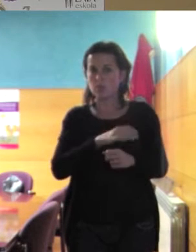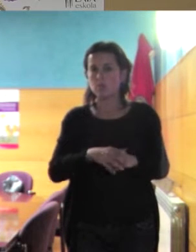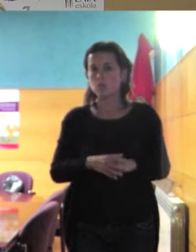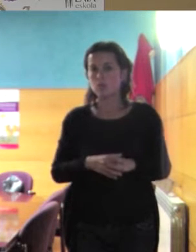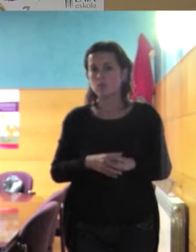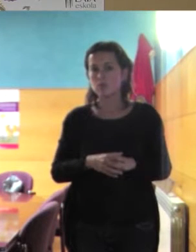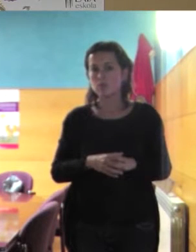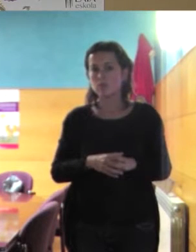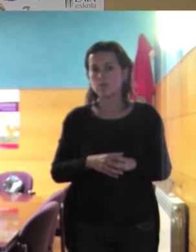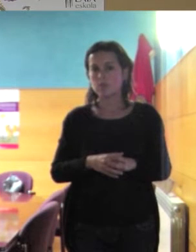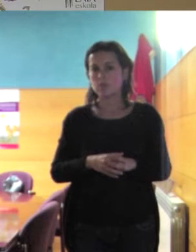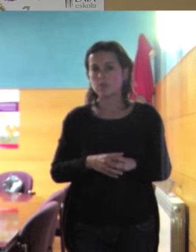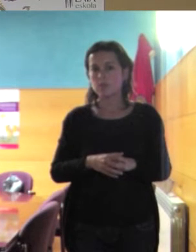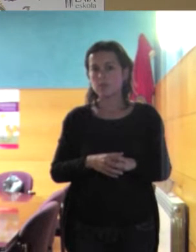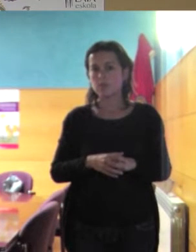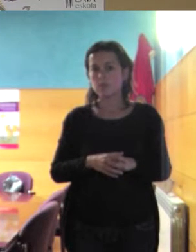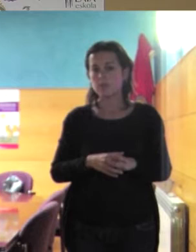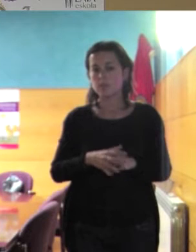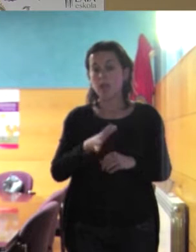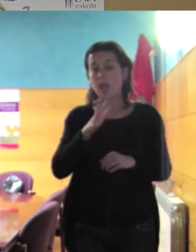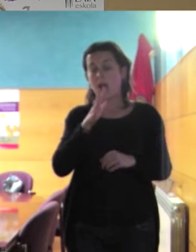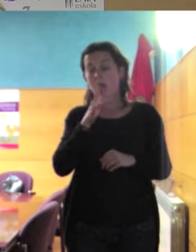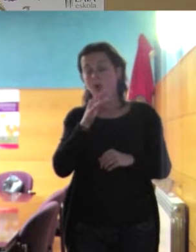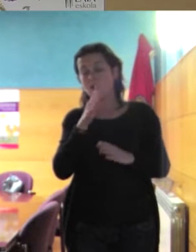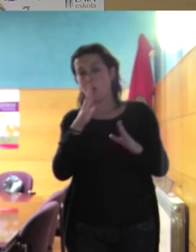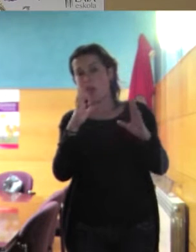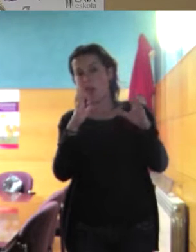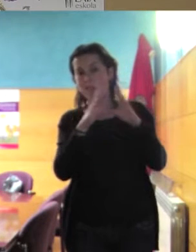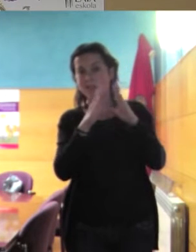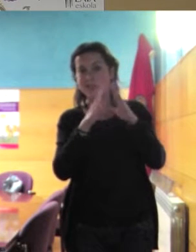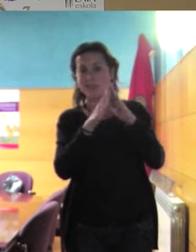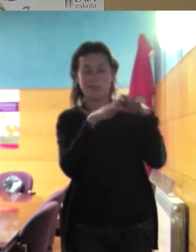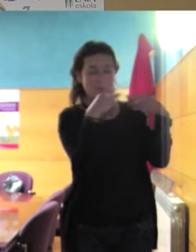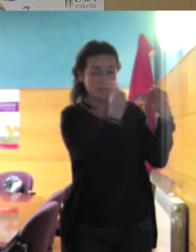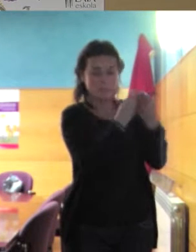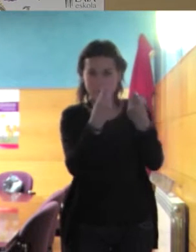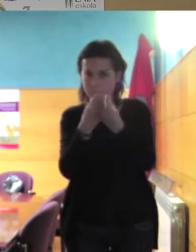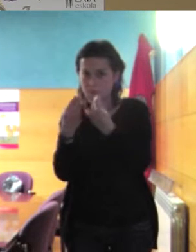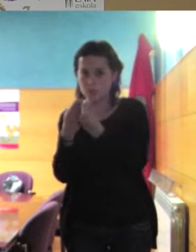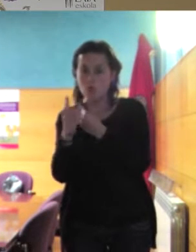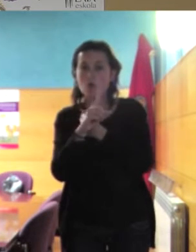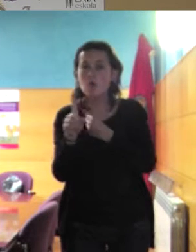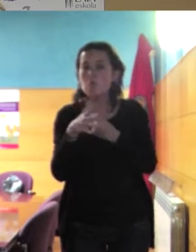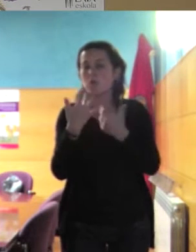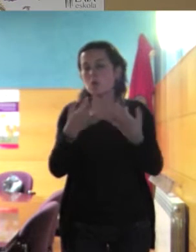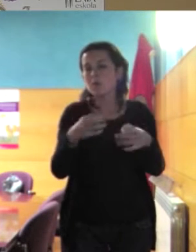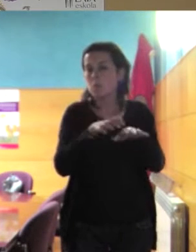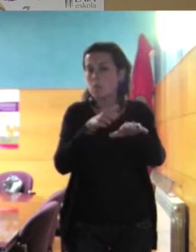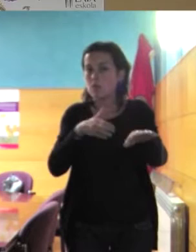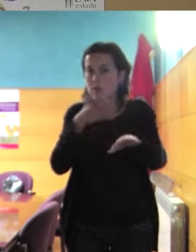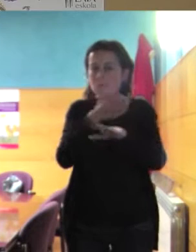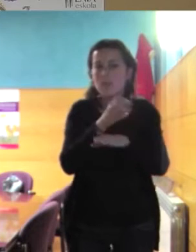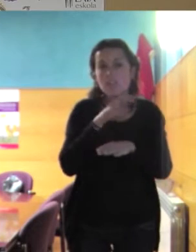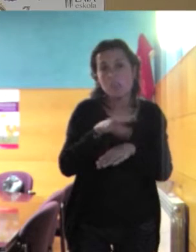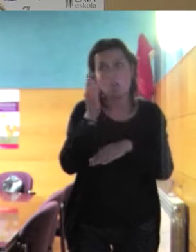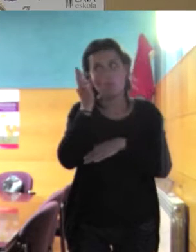quienes no digo llenan ya las iglesias porque ya las iglesias no se llenan pero quienes acuden a las iglesias son mujeres de bastante